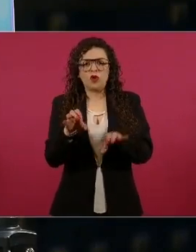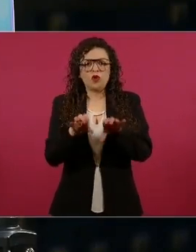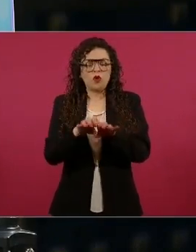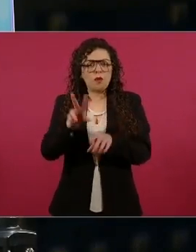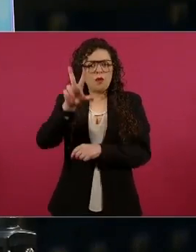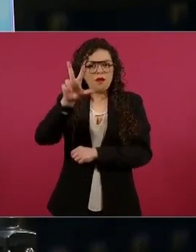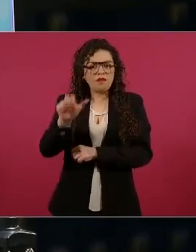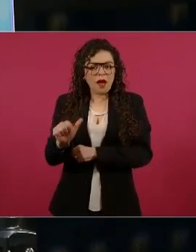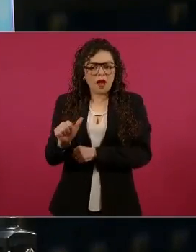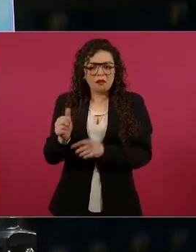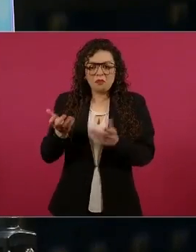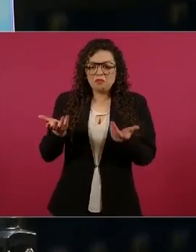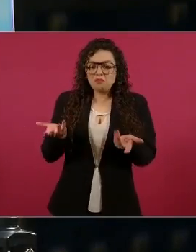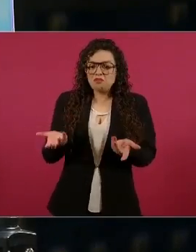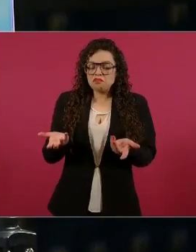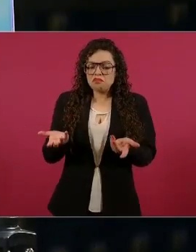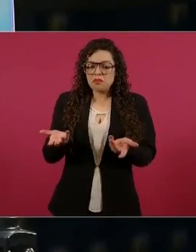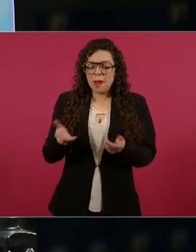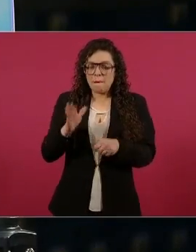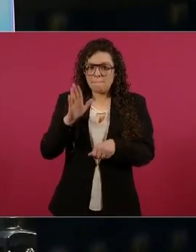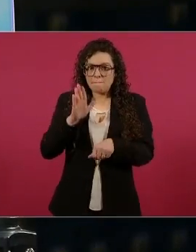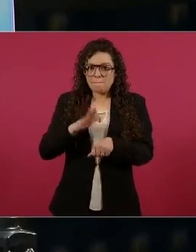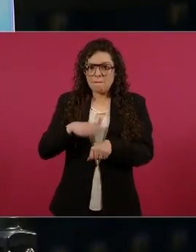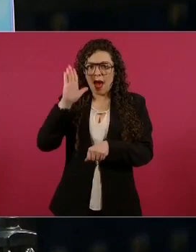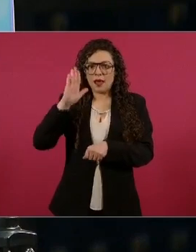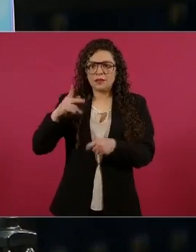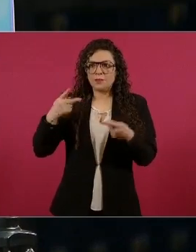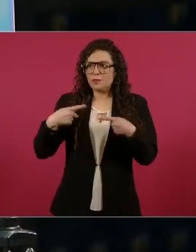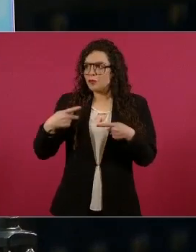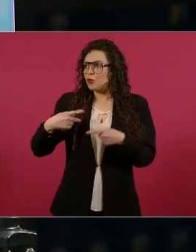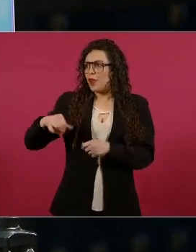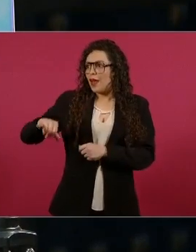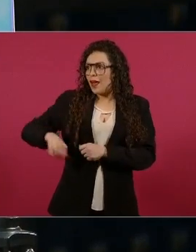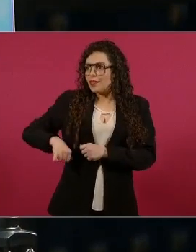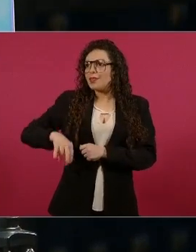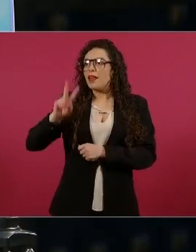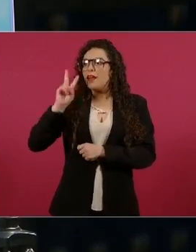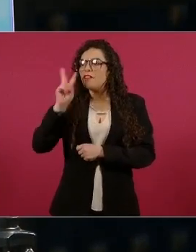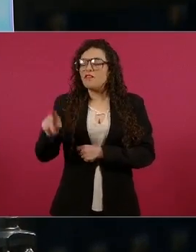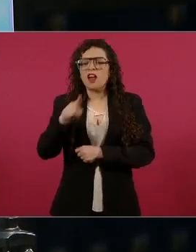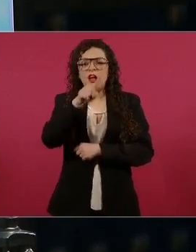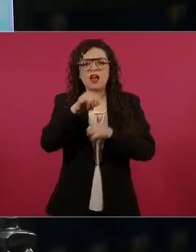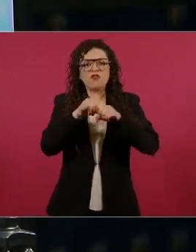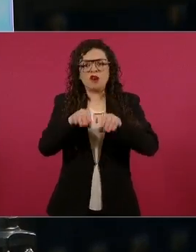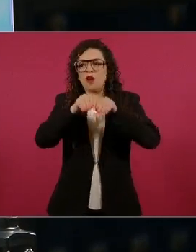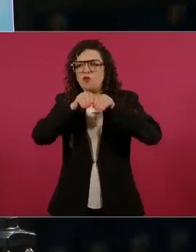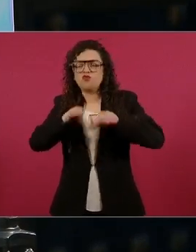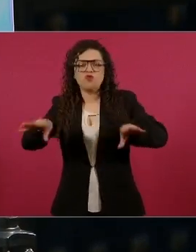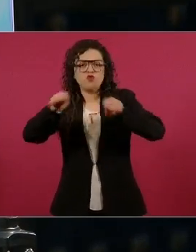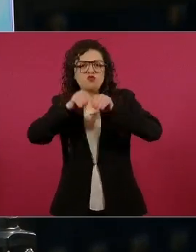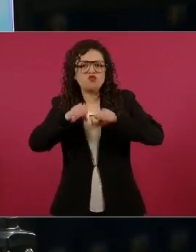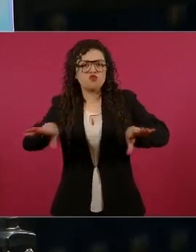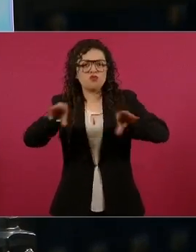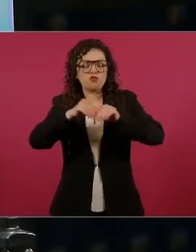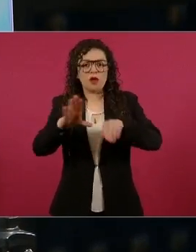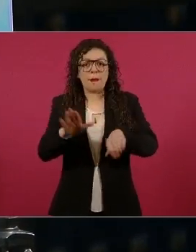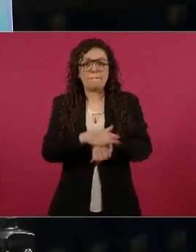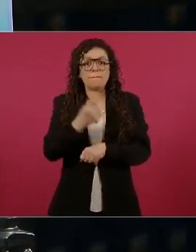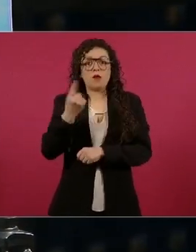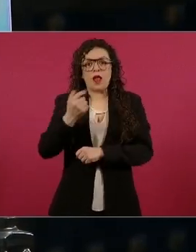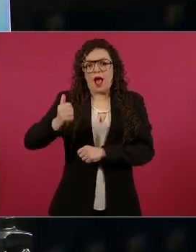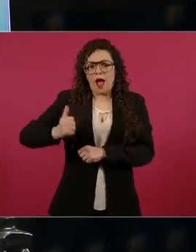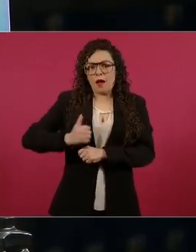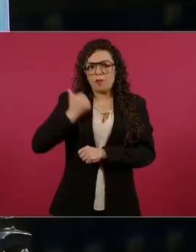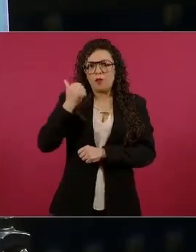spots más taquilleros, por llamarles de alguna manera, han incluido a esta nueva modalidad de la música,